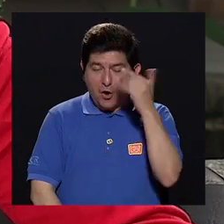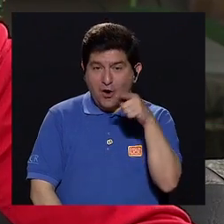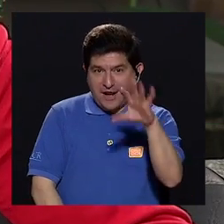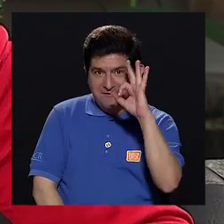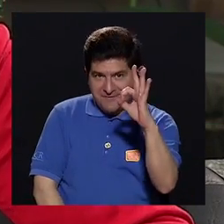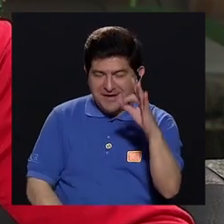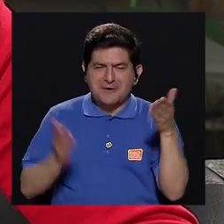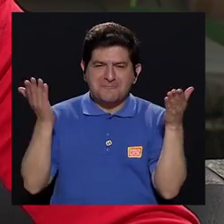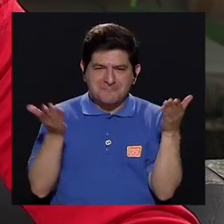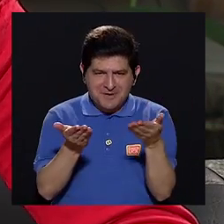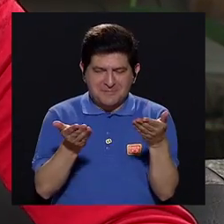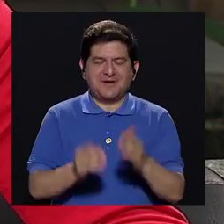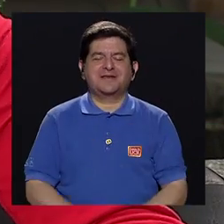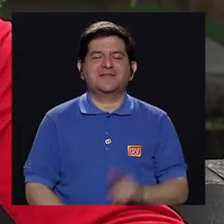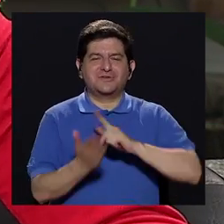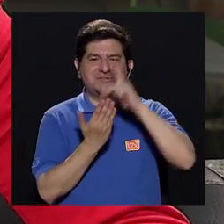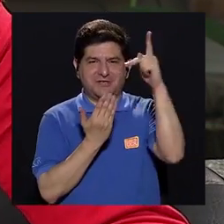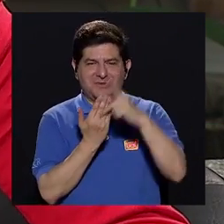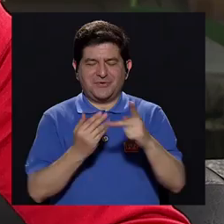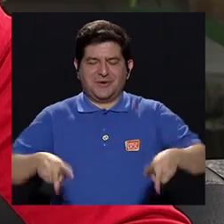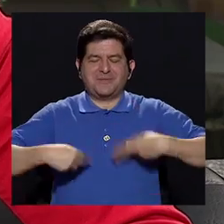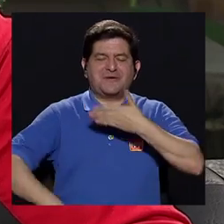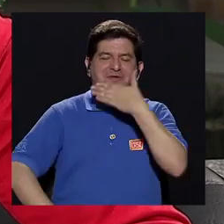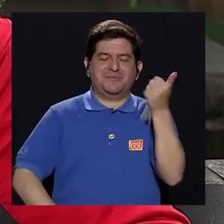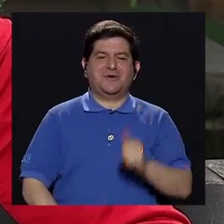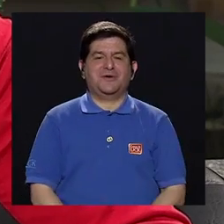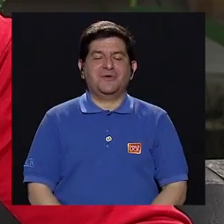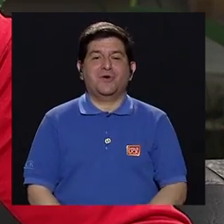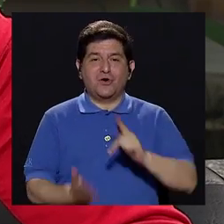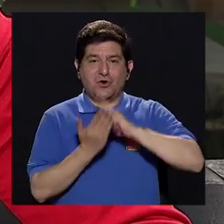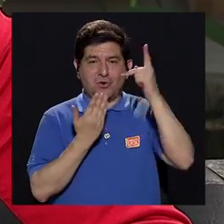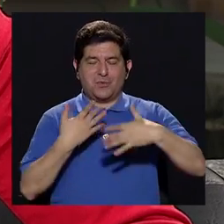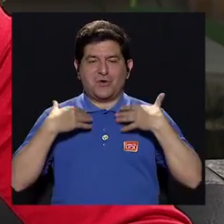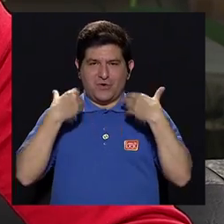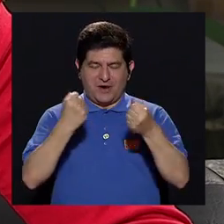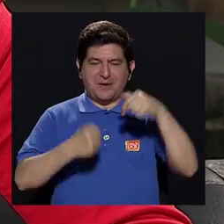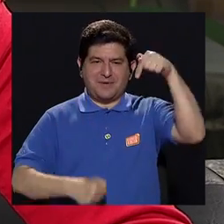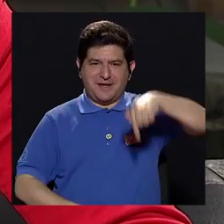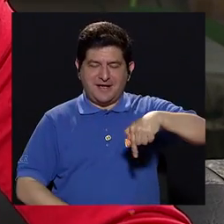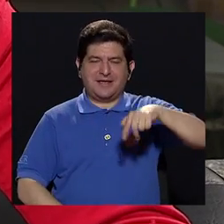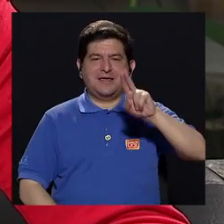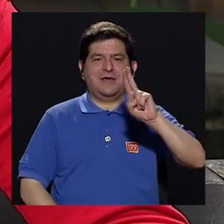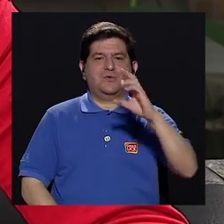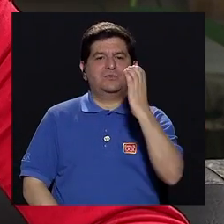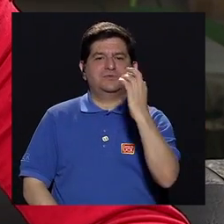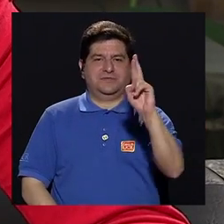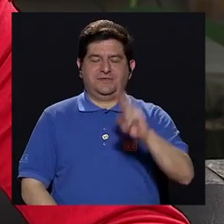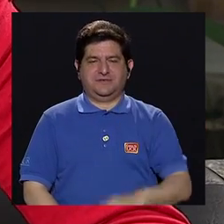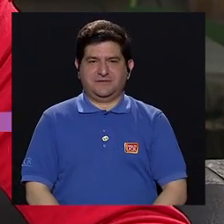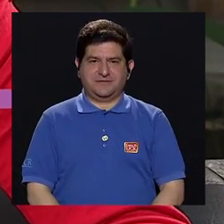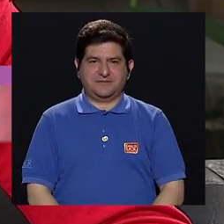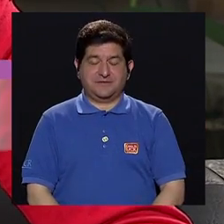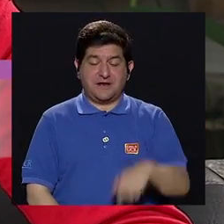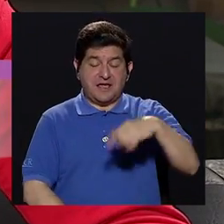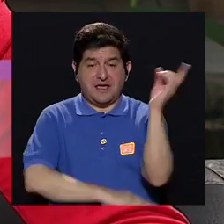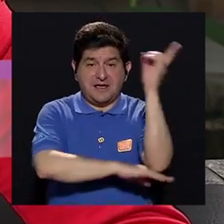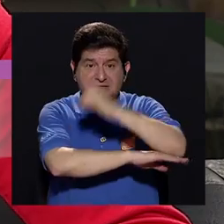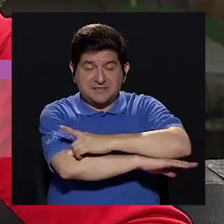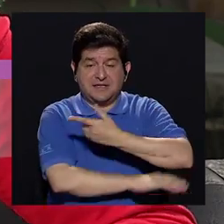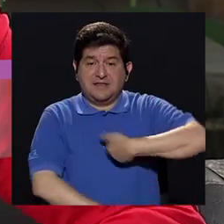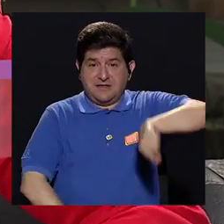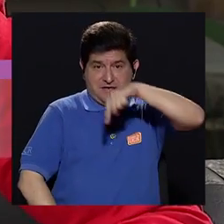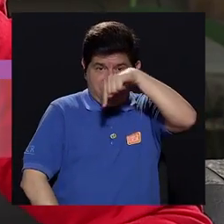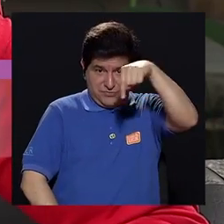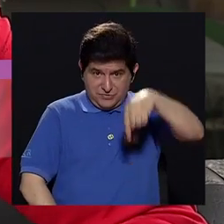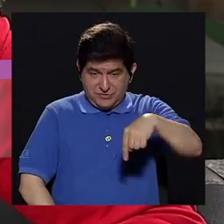Hola, ¿qué tal? bienvenidos y bienvenidas a Vivir Mejor, la telerevista de salud de la Universidad de Costa Rica. El día de hoy